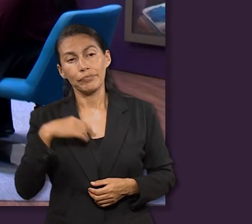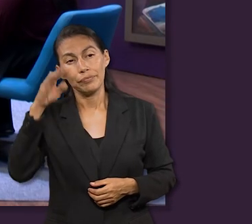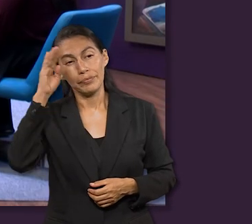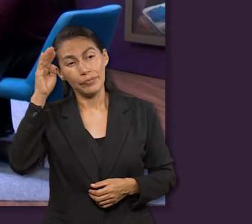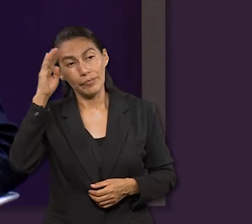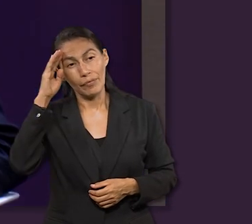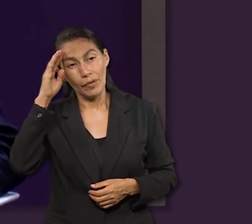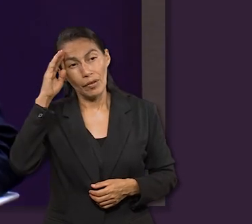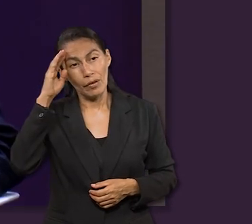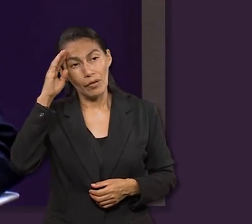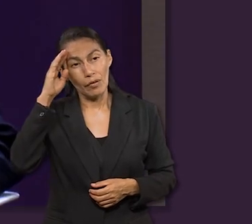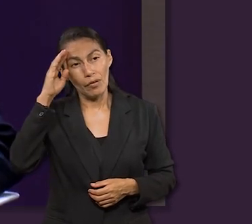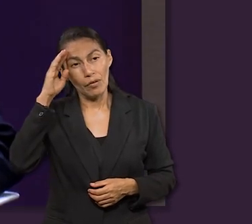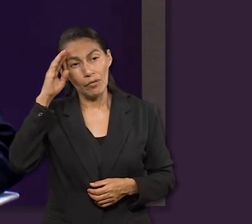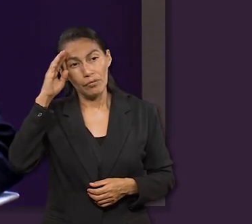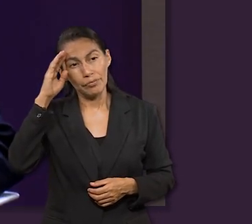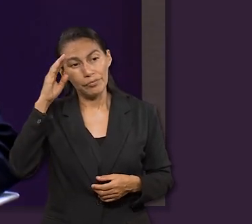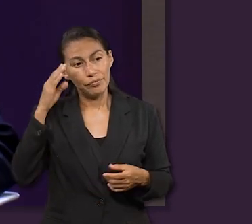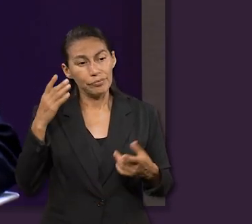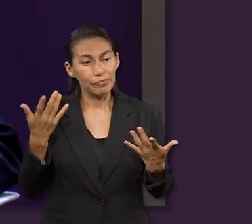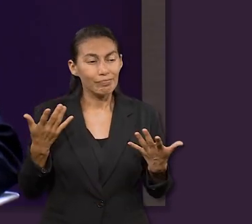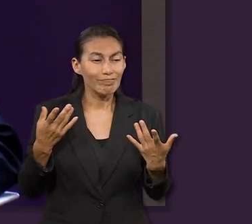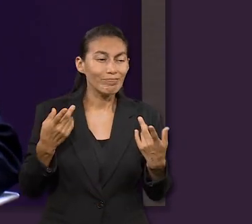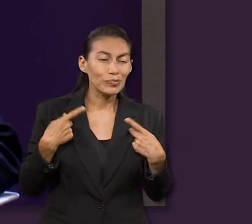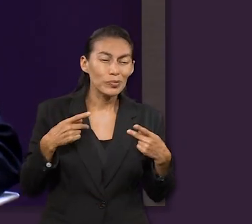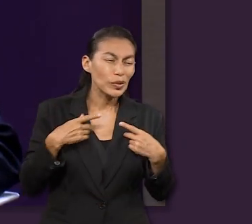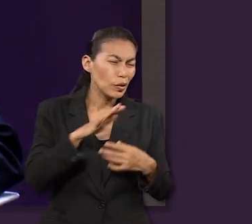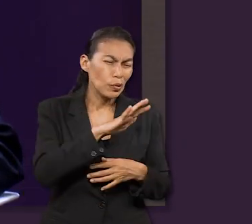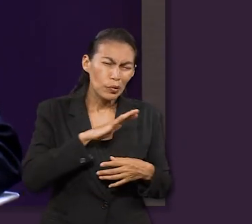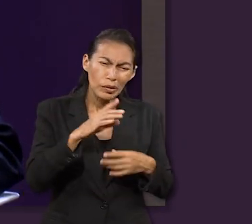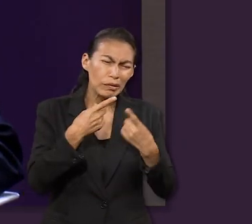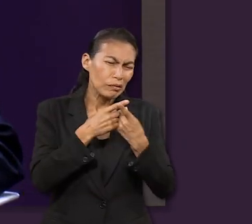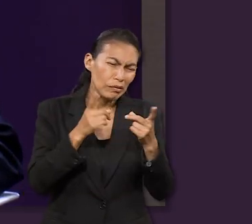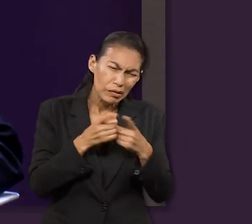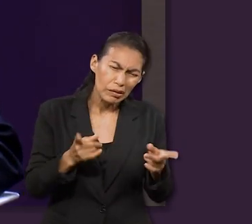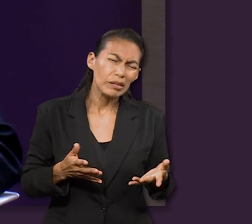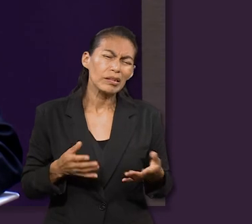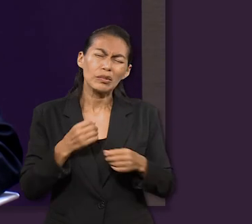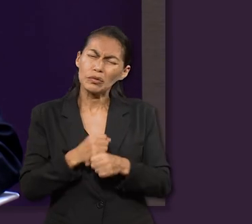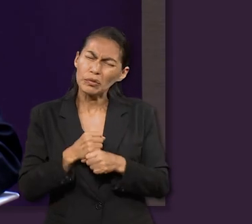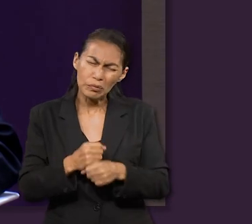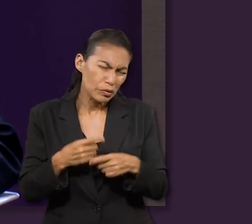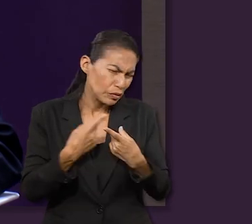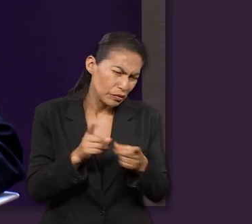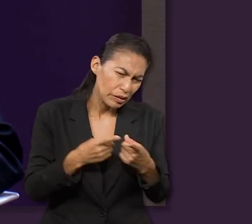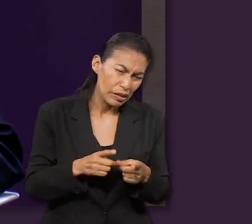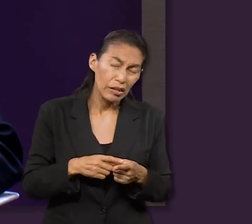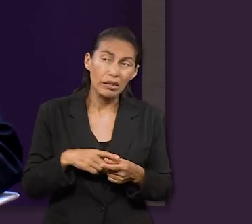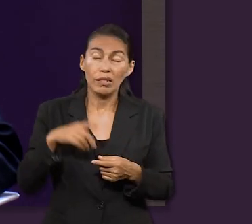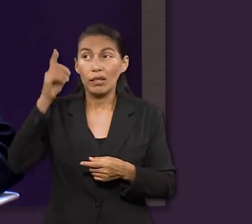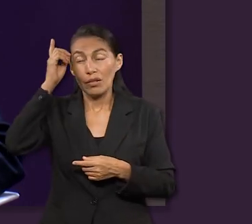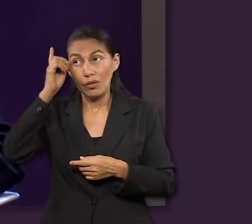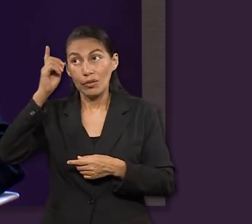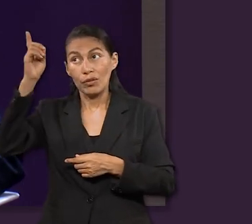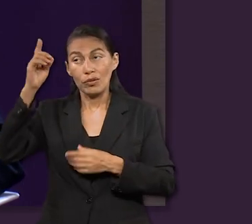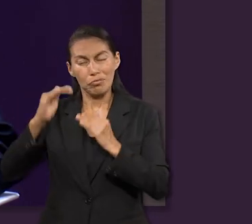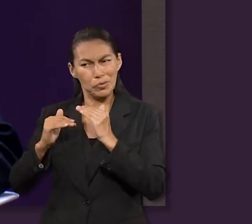Sí, yo me quedo con que hay varios tipos de crisoles, ¿no? Y juega un papel importante Dios,